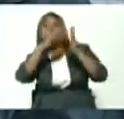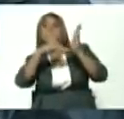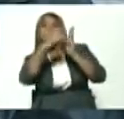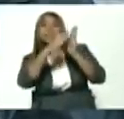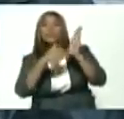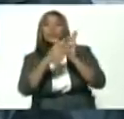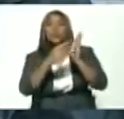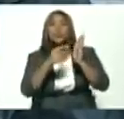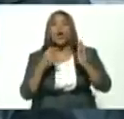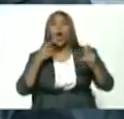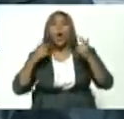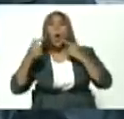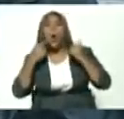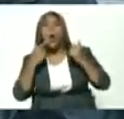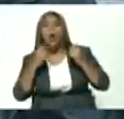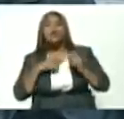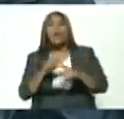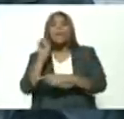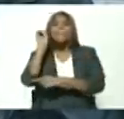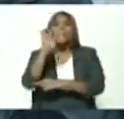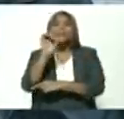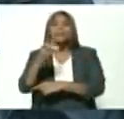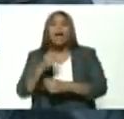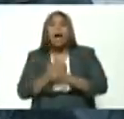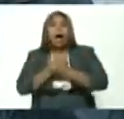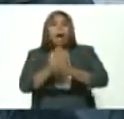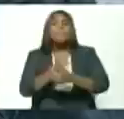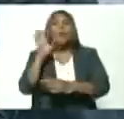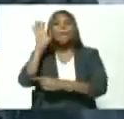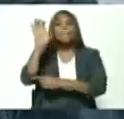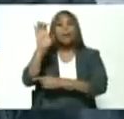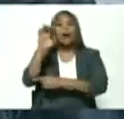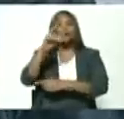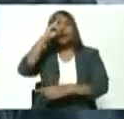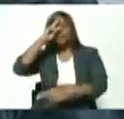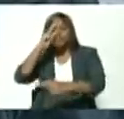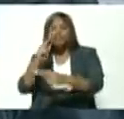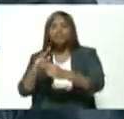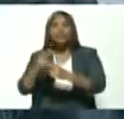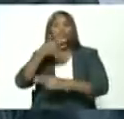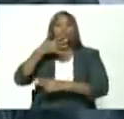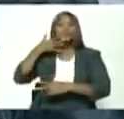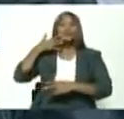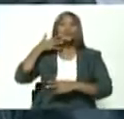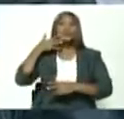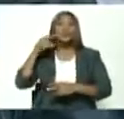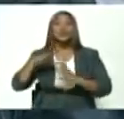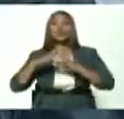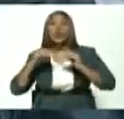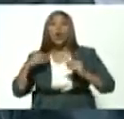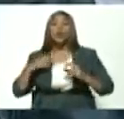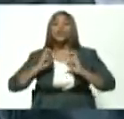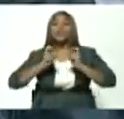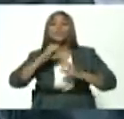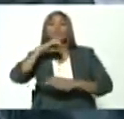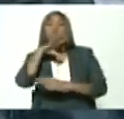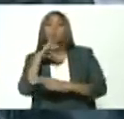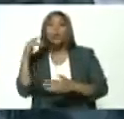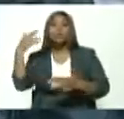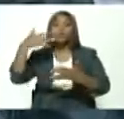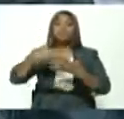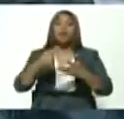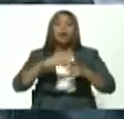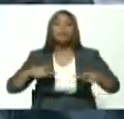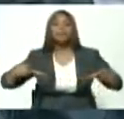con mensajes, en amor a la patria, en honor y orgullo del recorrido histórico que hemos hecho en este territorio.